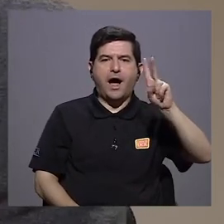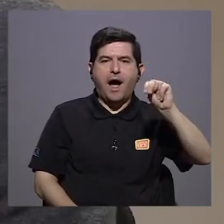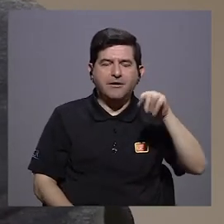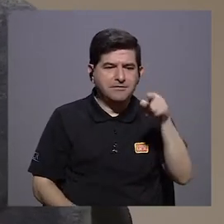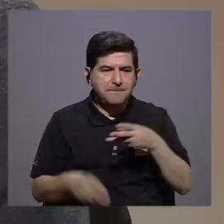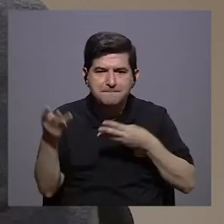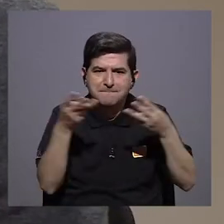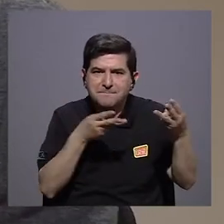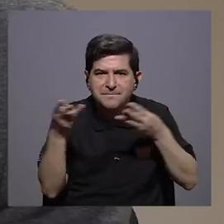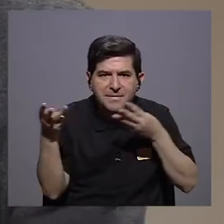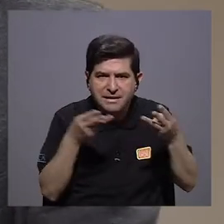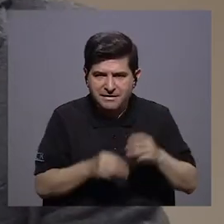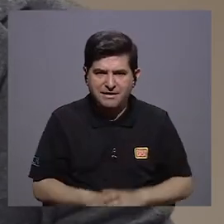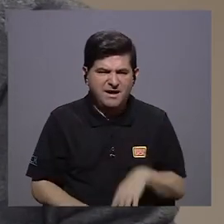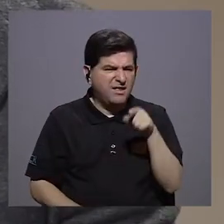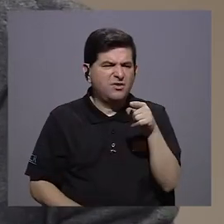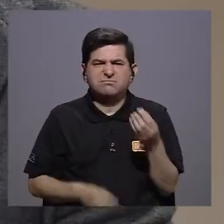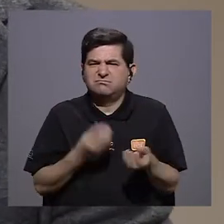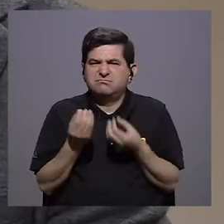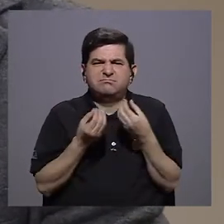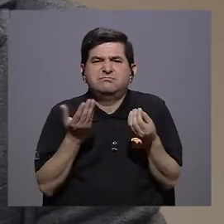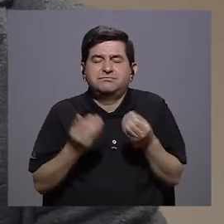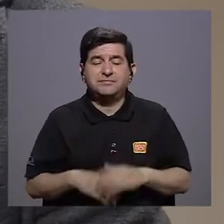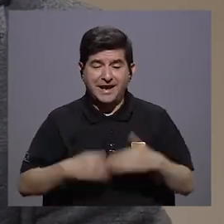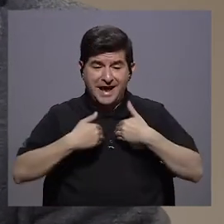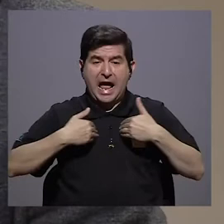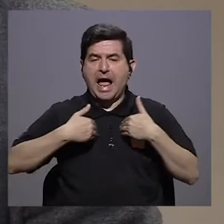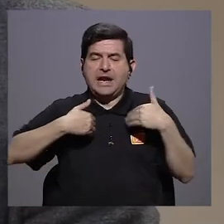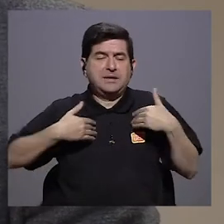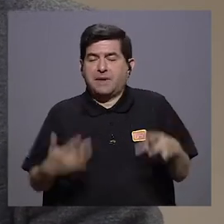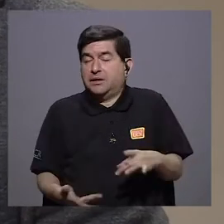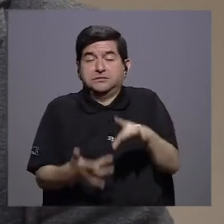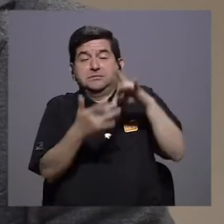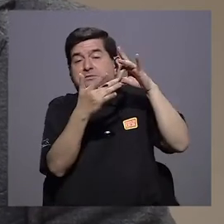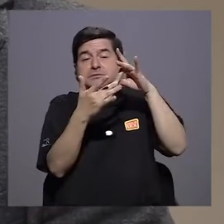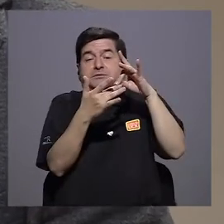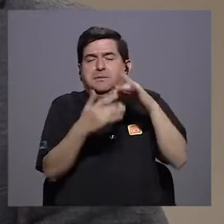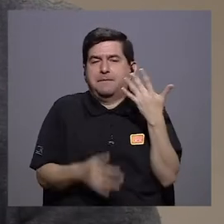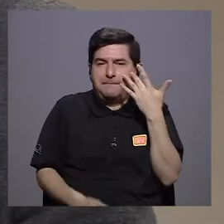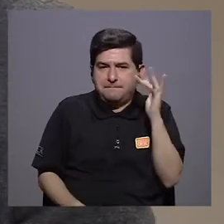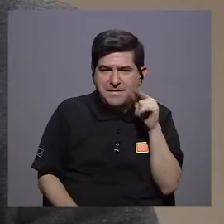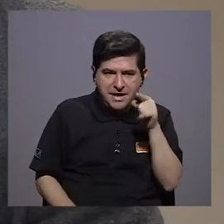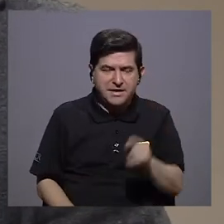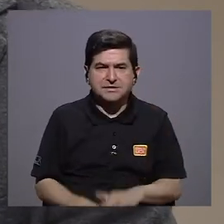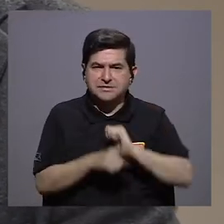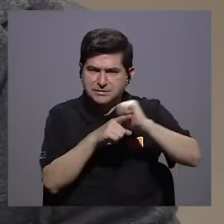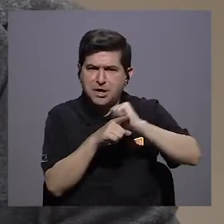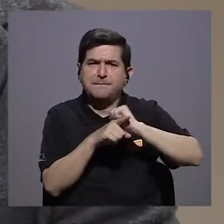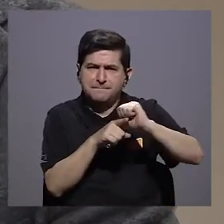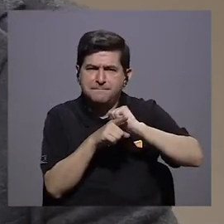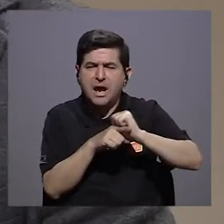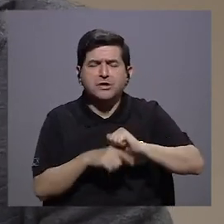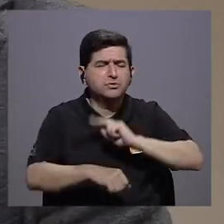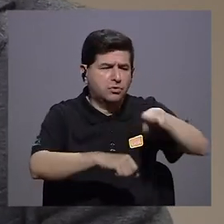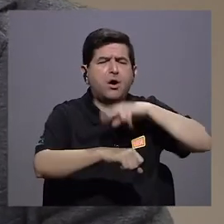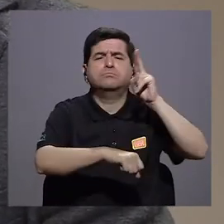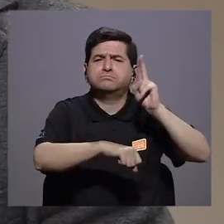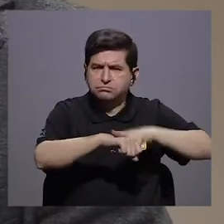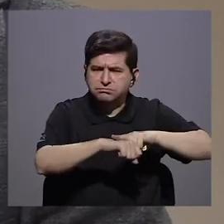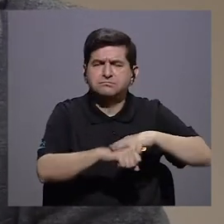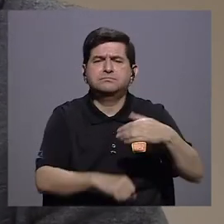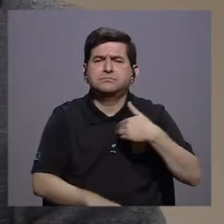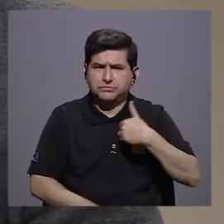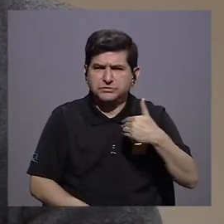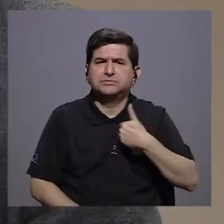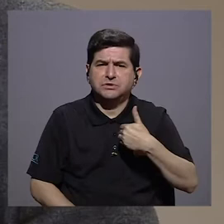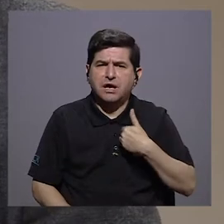mercados estos de animales exóticos, ¿verdad? Que es una práctica relativamente común de